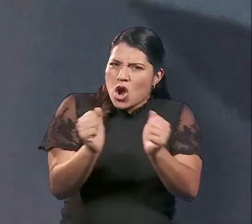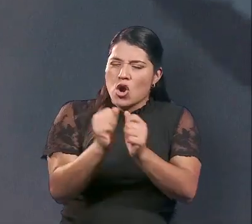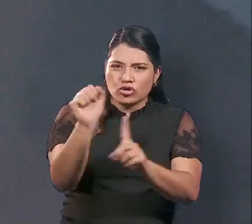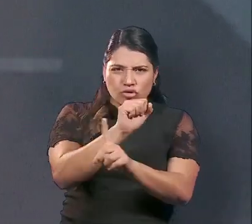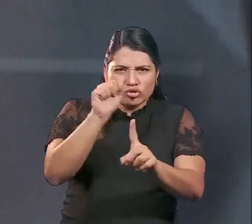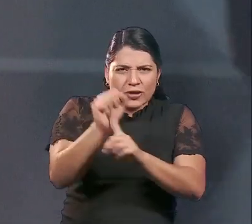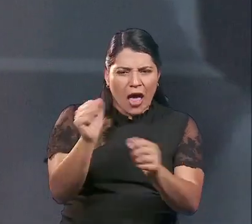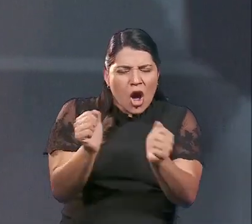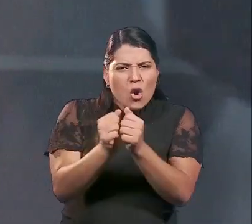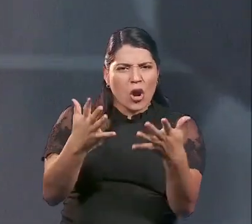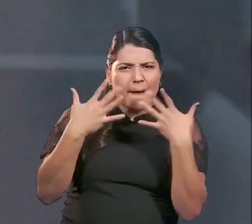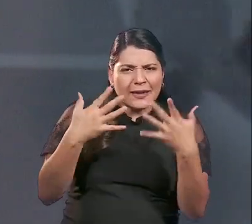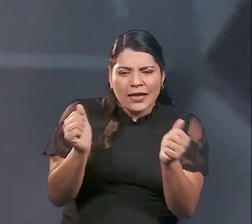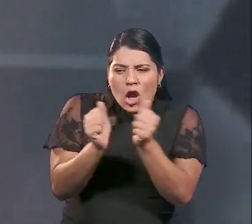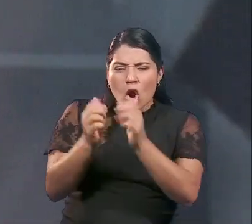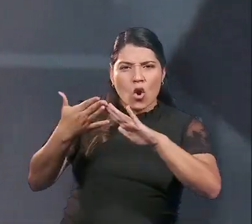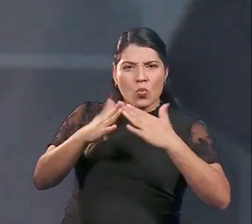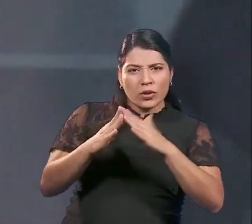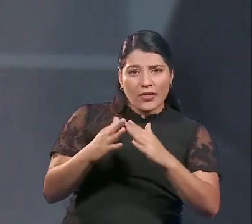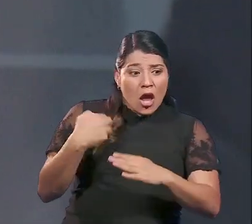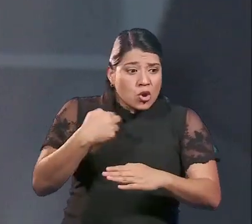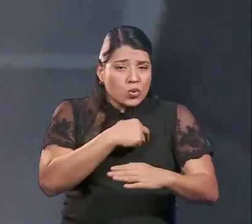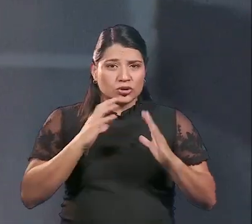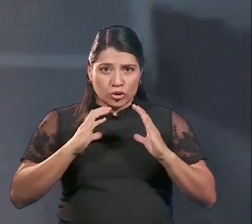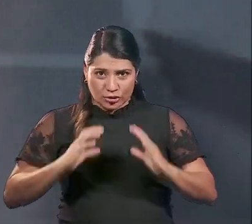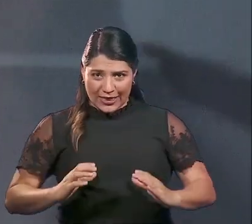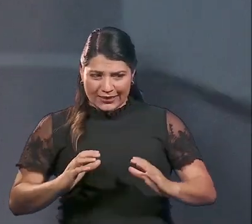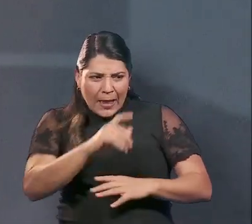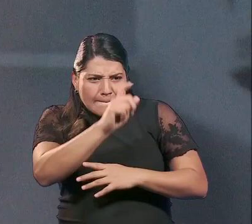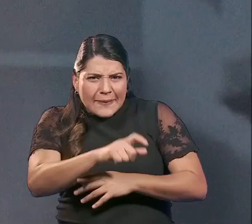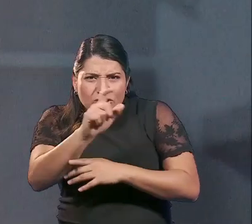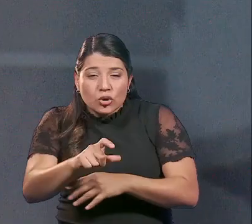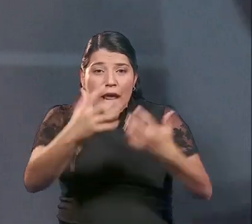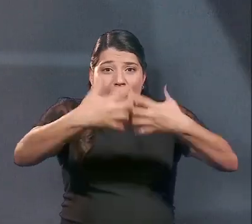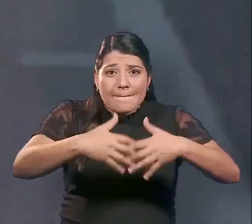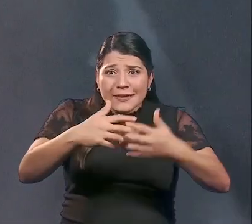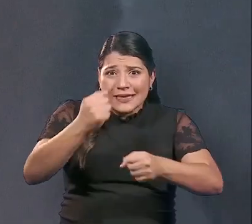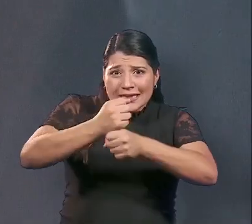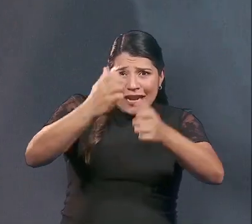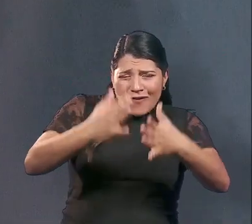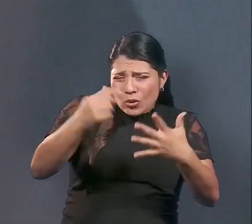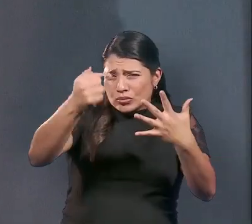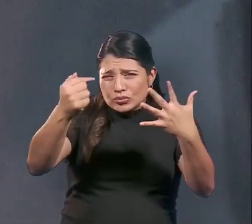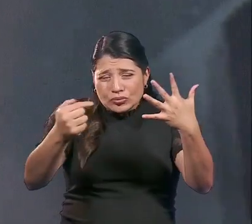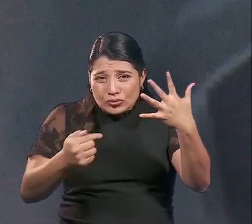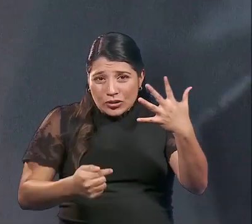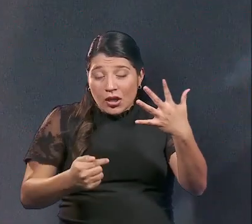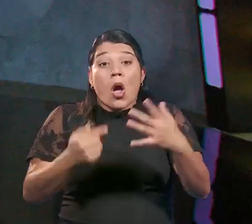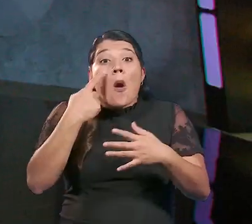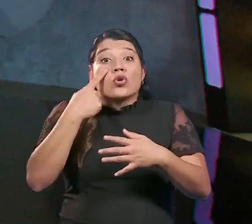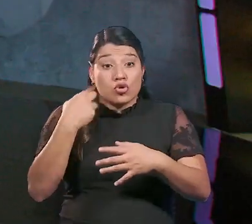sociedad, el medio ambiente, la comunidad, nuestra clientela, personas, empresas, colaboradores, entre otros,